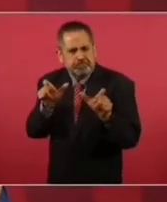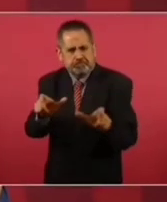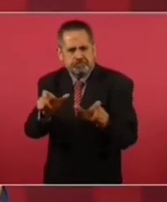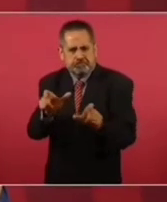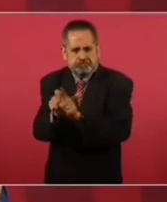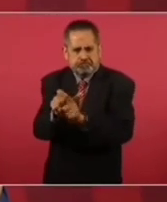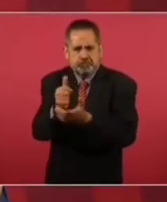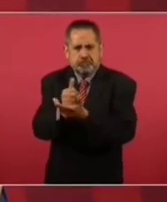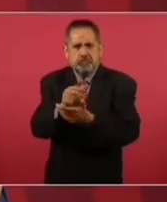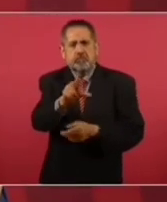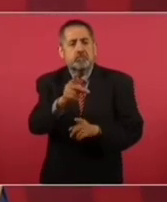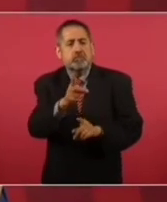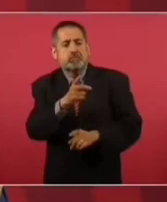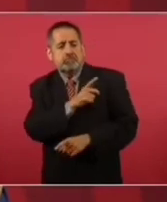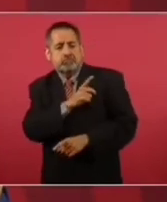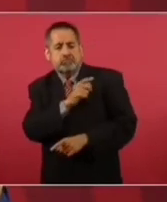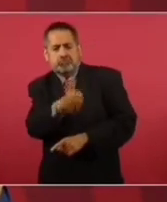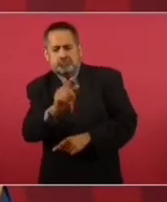todo nuestro apoyo. No estás solo.